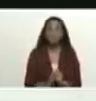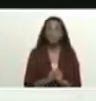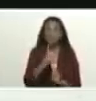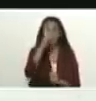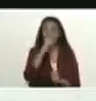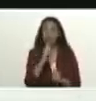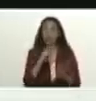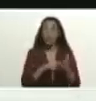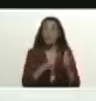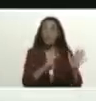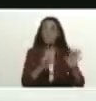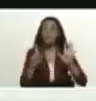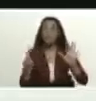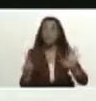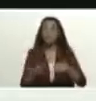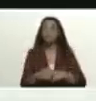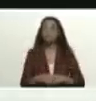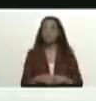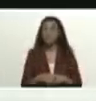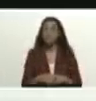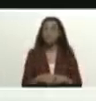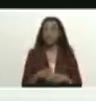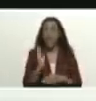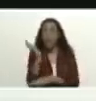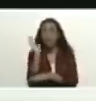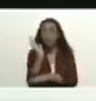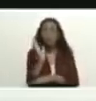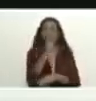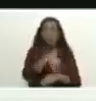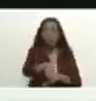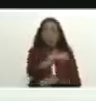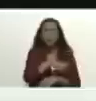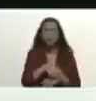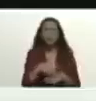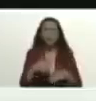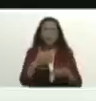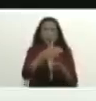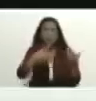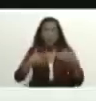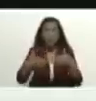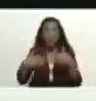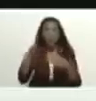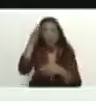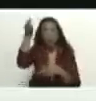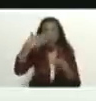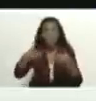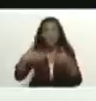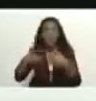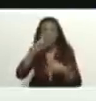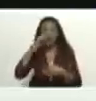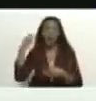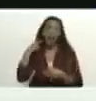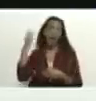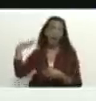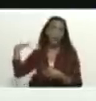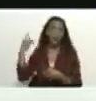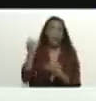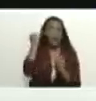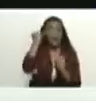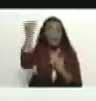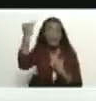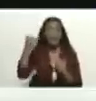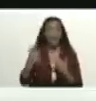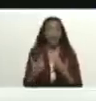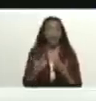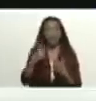año 2026 de la convocatoria del congreso de Panamá idea del libertador